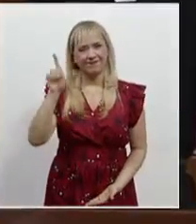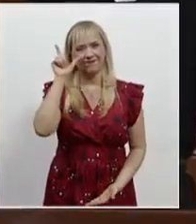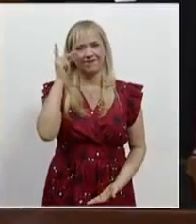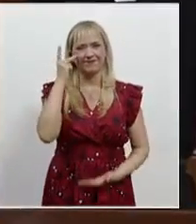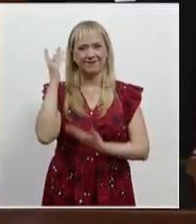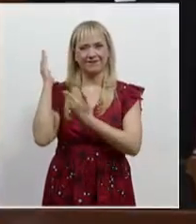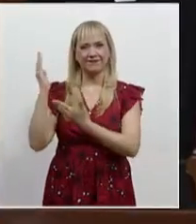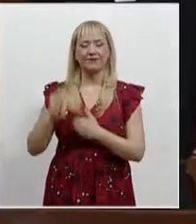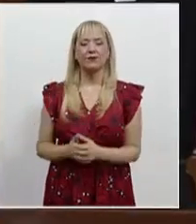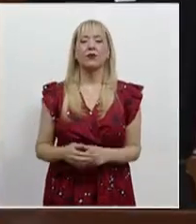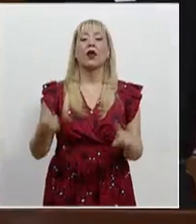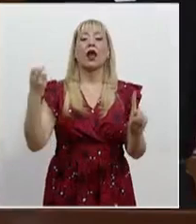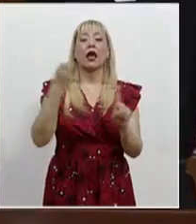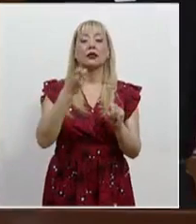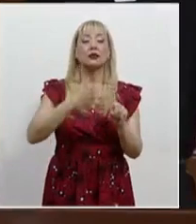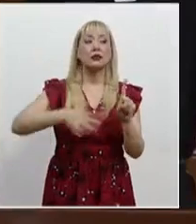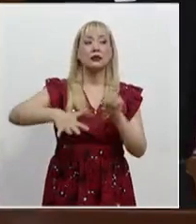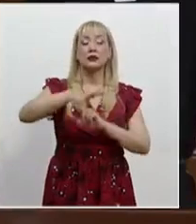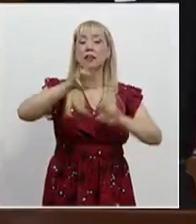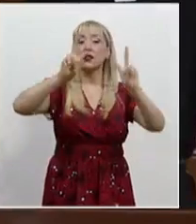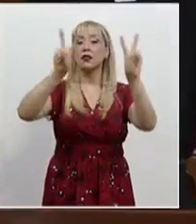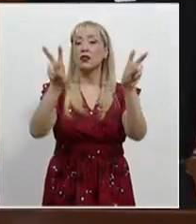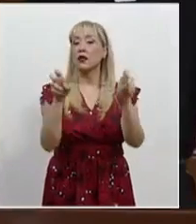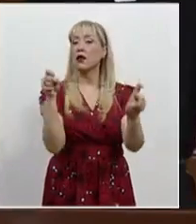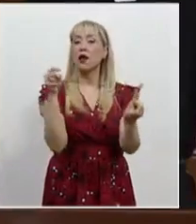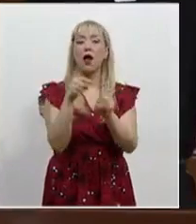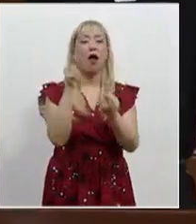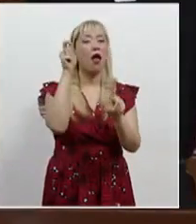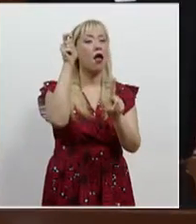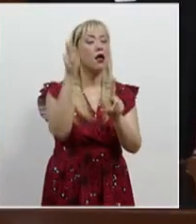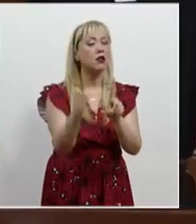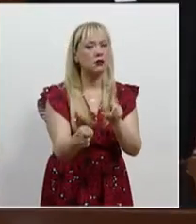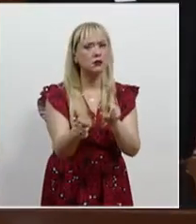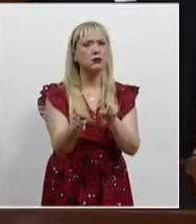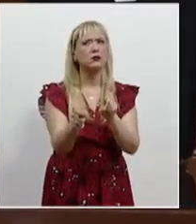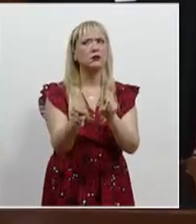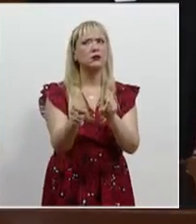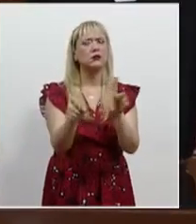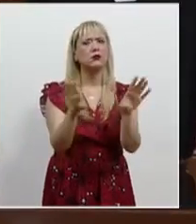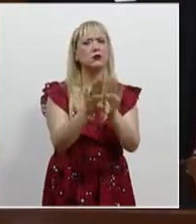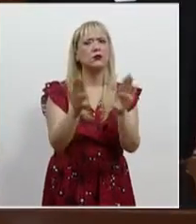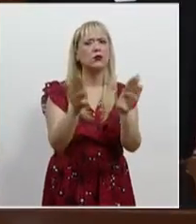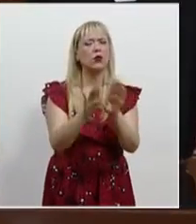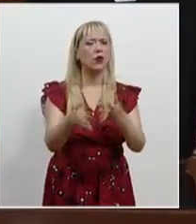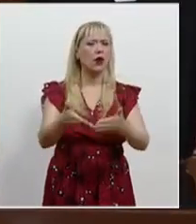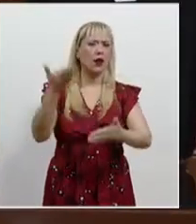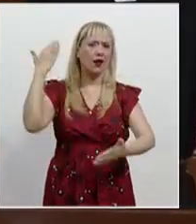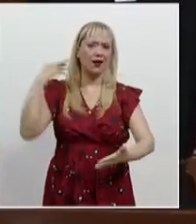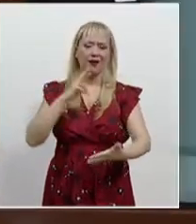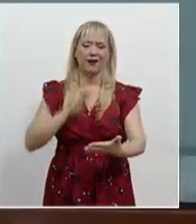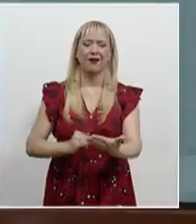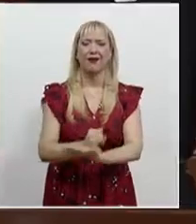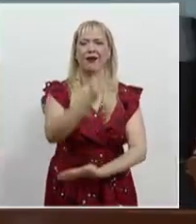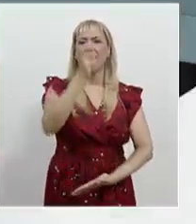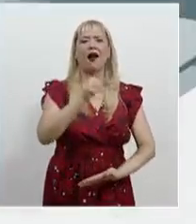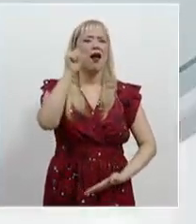Estos asuntos envuelven una temática idéntica a los que fallamos el día de ayer.